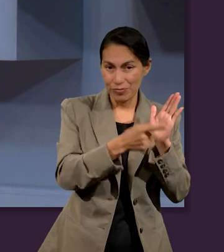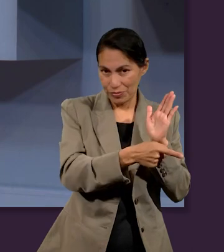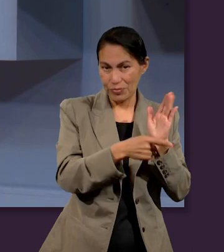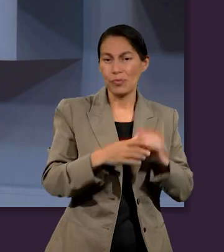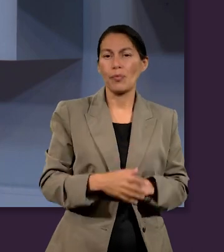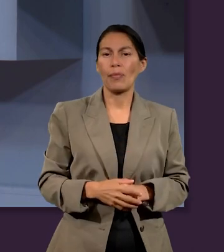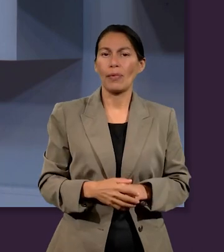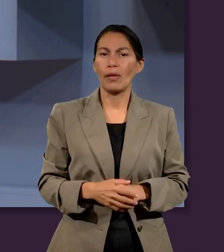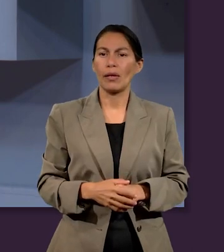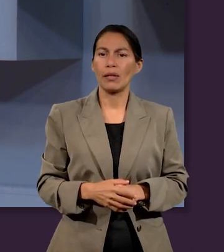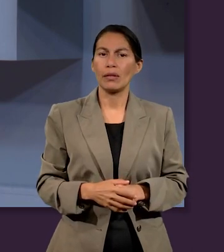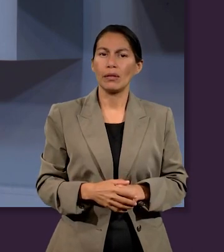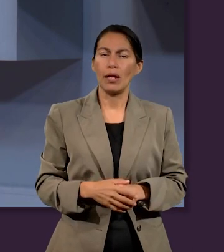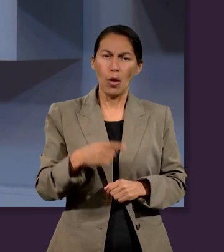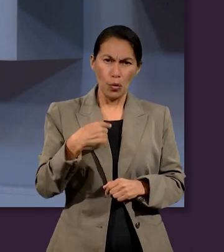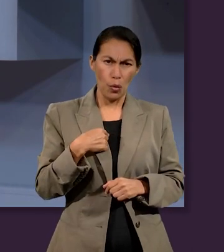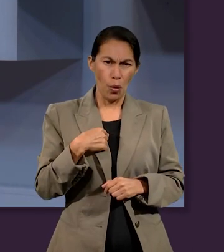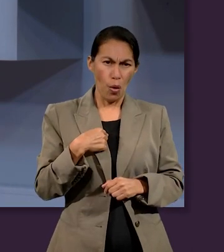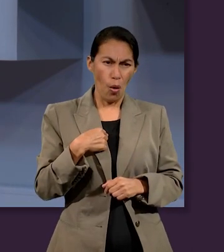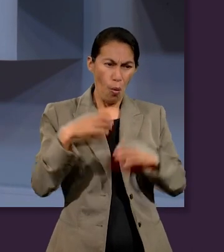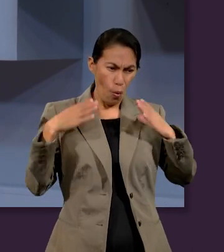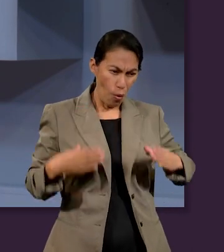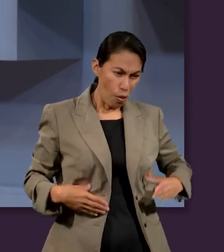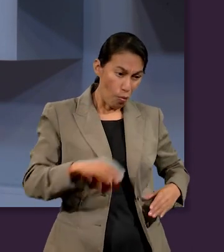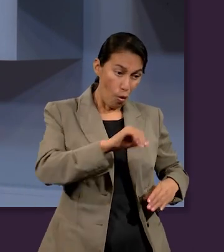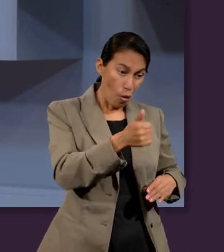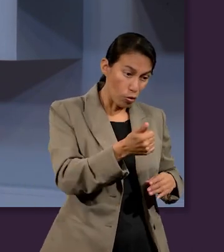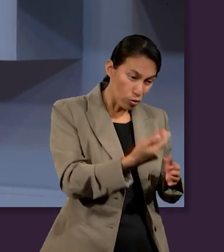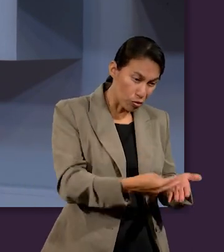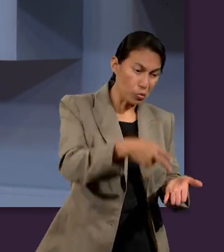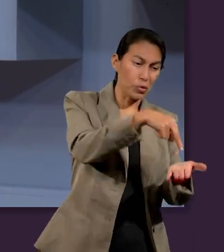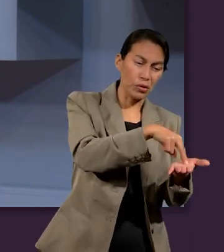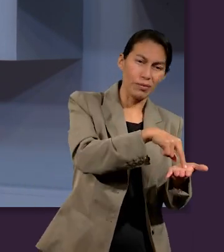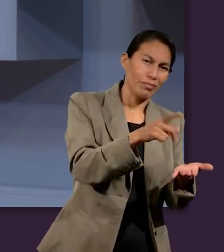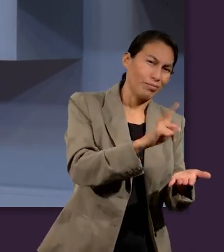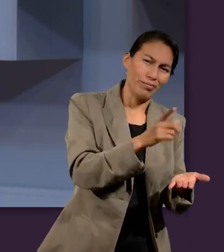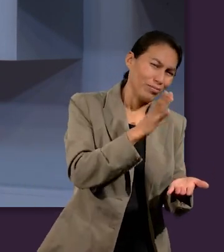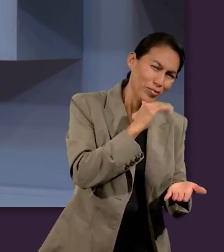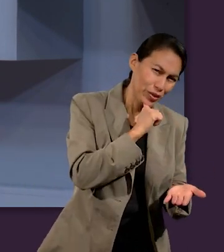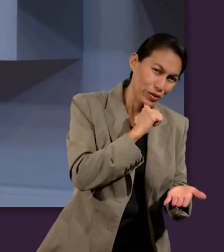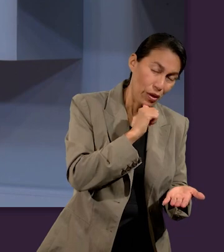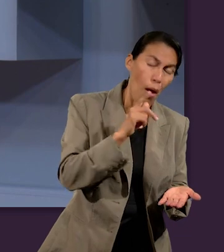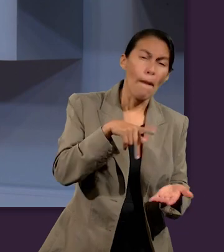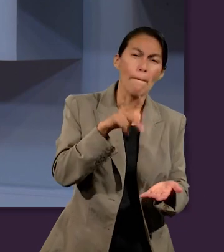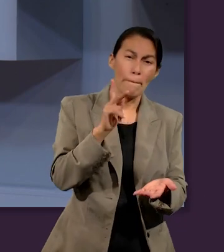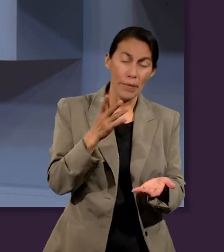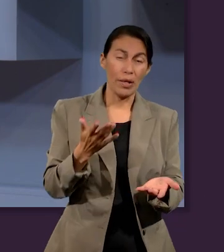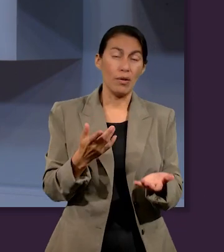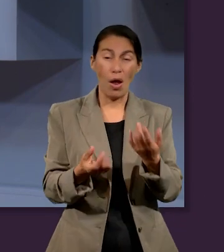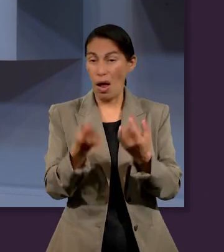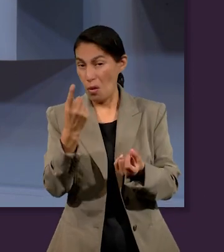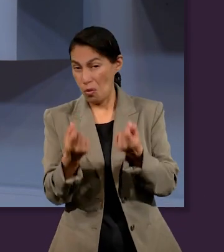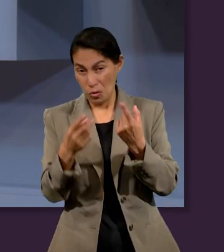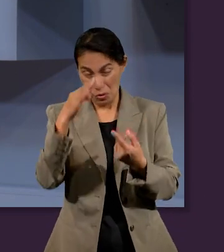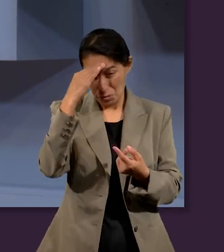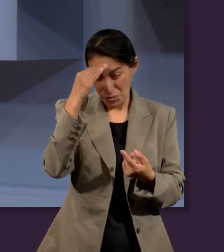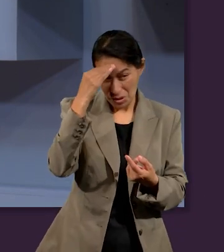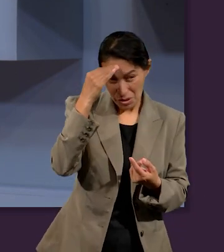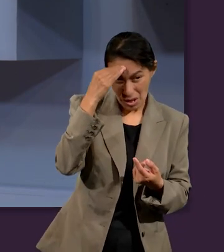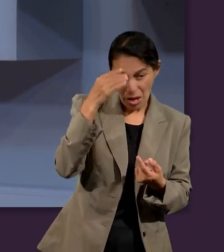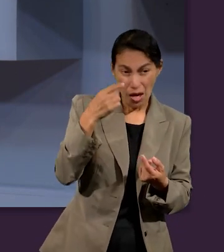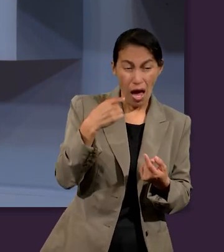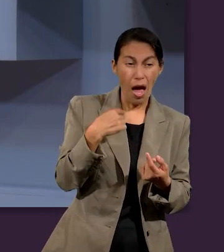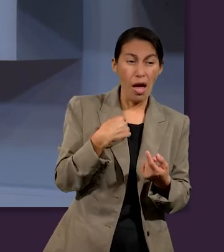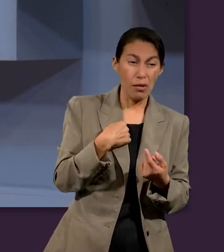Pero de pronto, tal vez yo no creo en que vuelva a aparecer en otro cuerpo, pero sí creo que yo